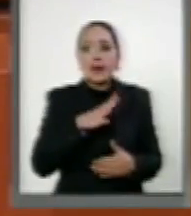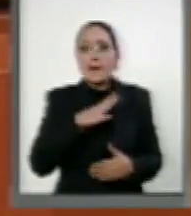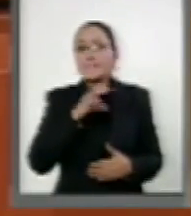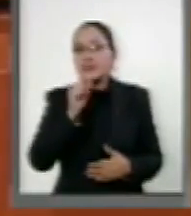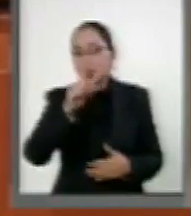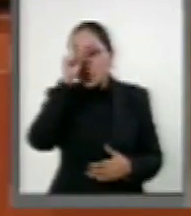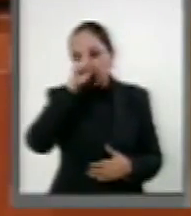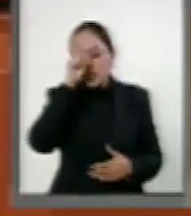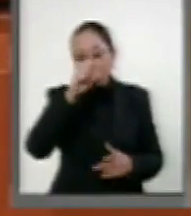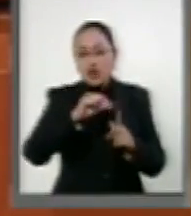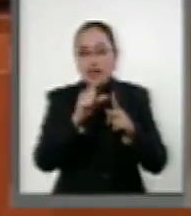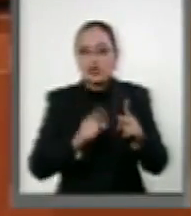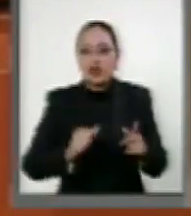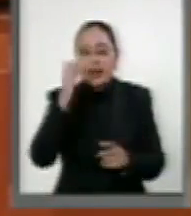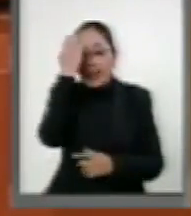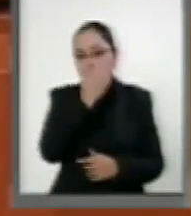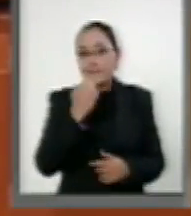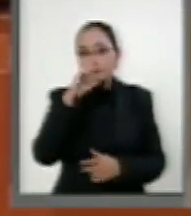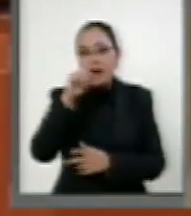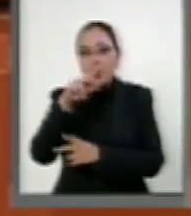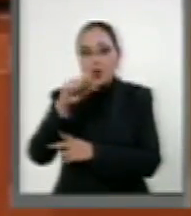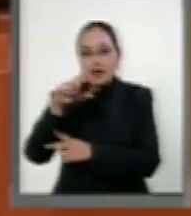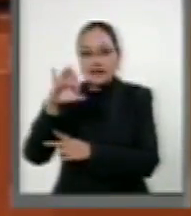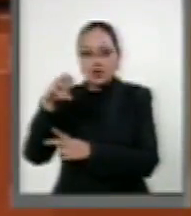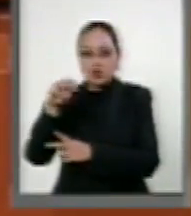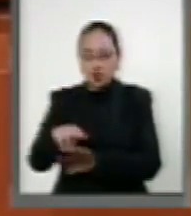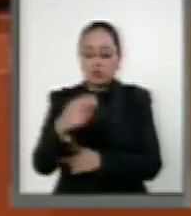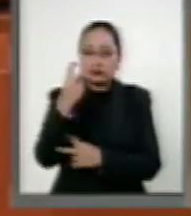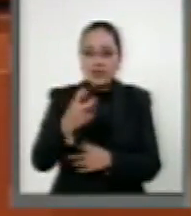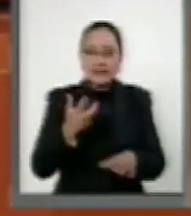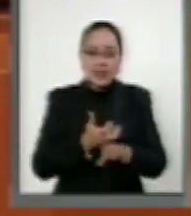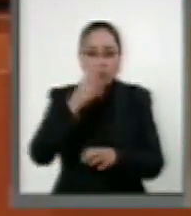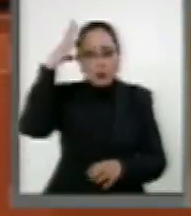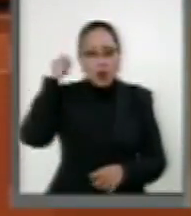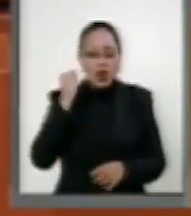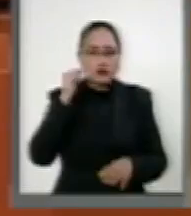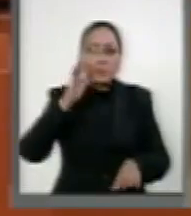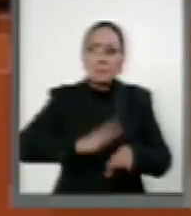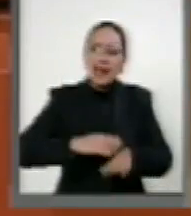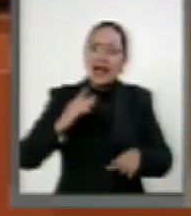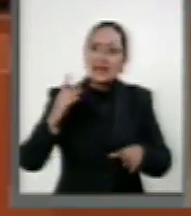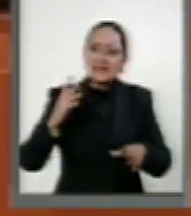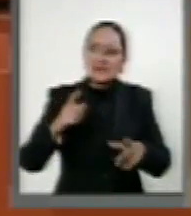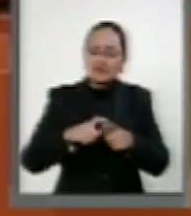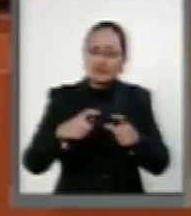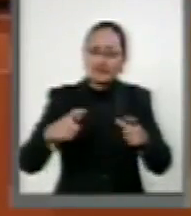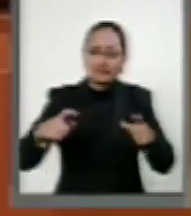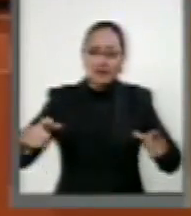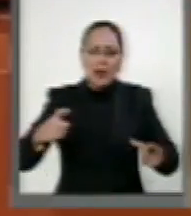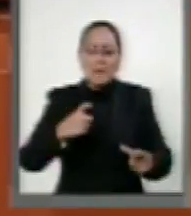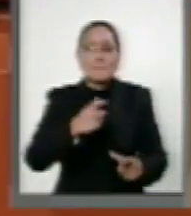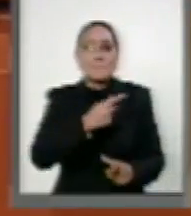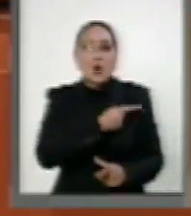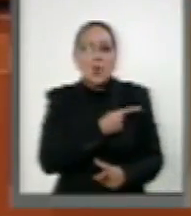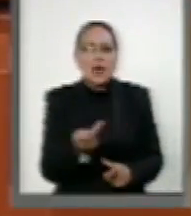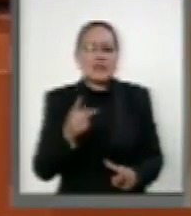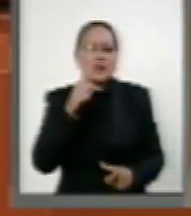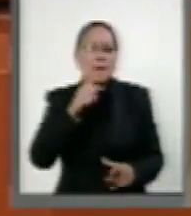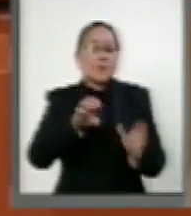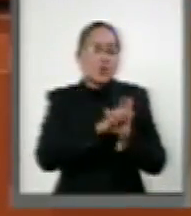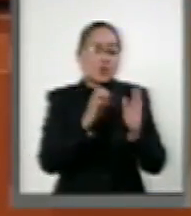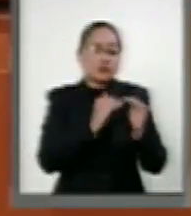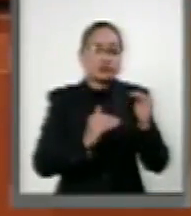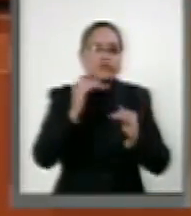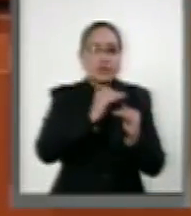Nacional de la Evaluación, el Estado de Morelos creció más en la pobreza que por encima de los estados de Chiapas, de